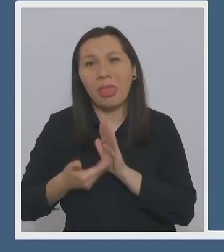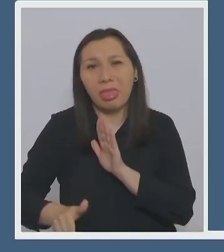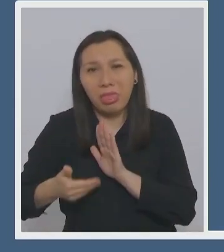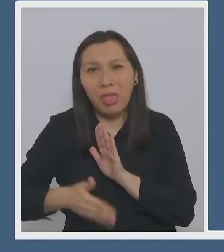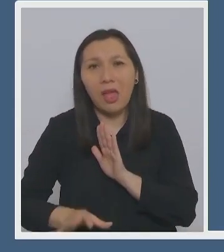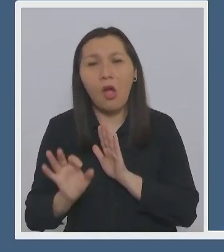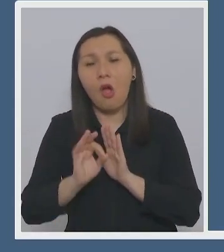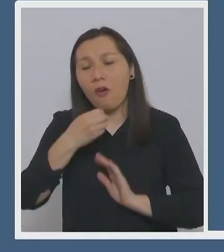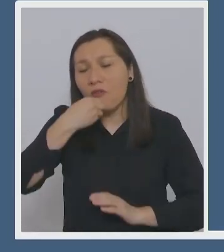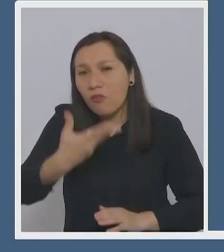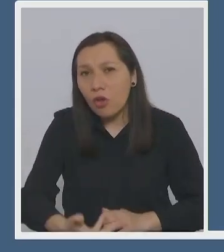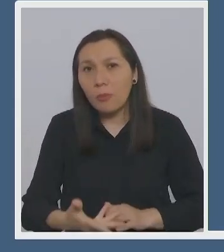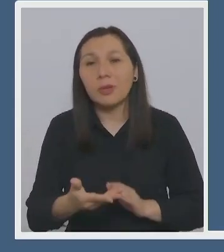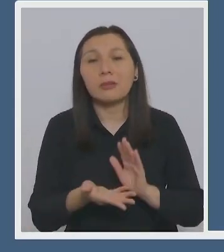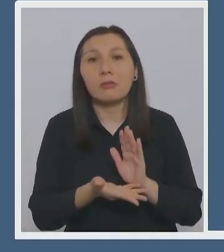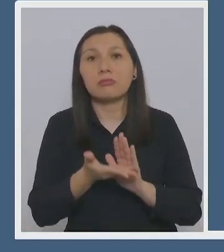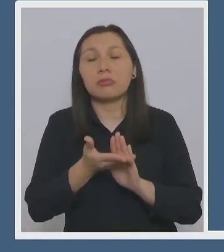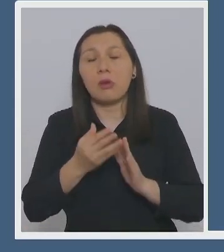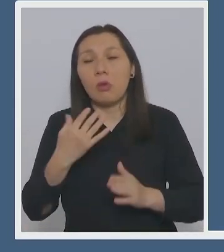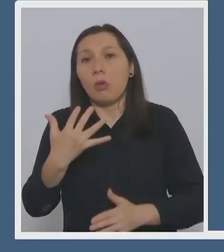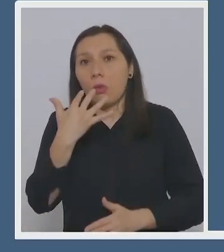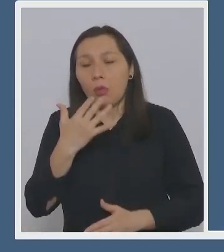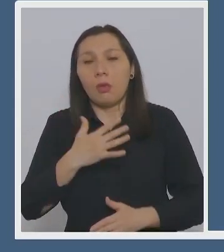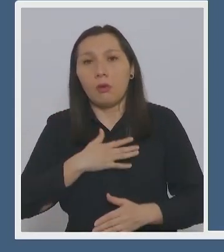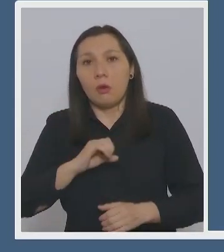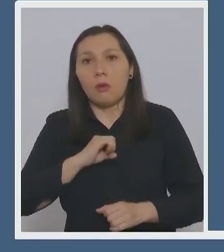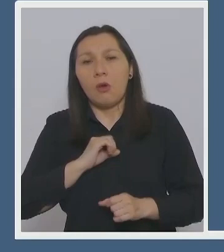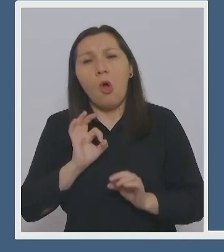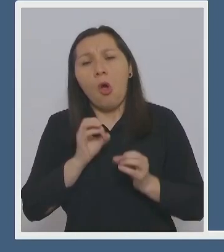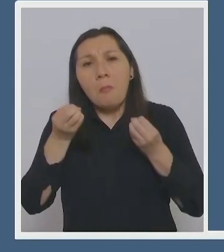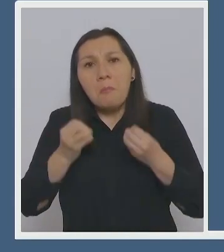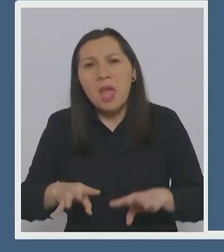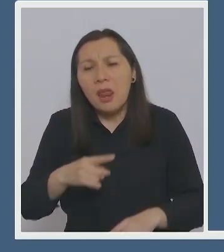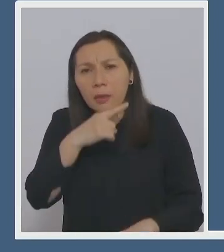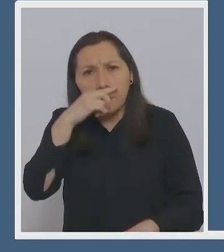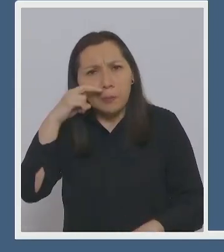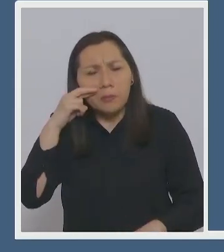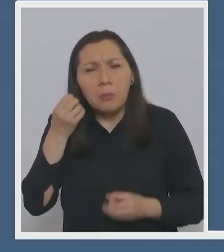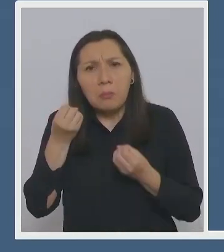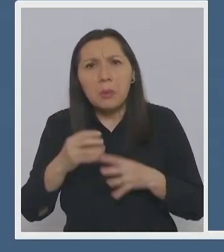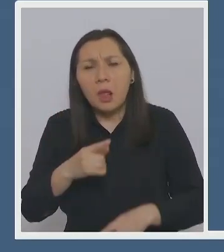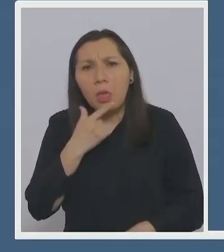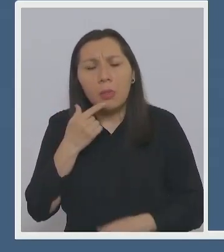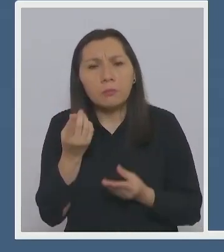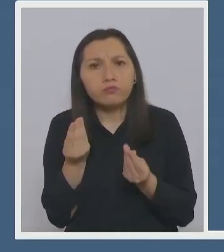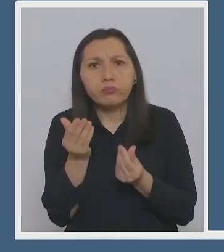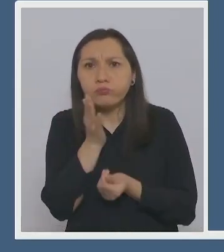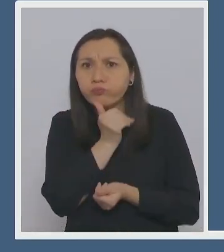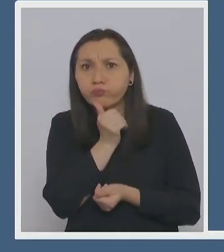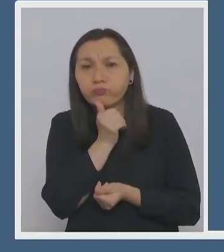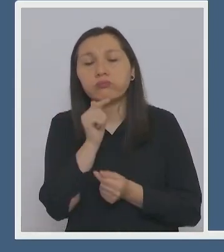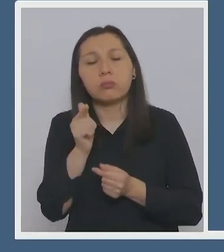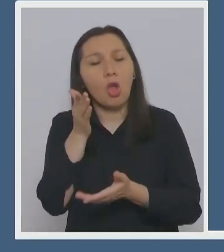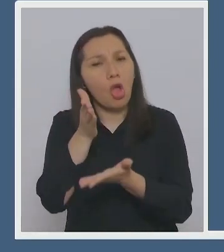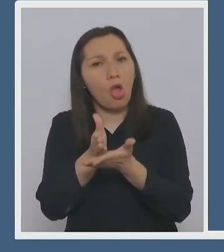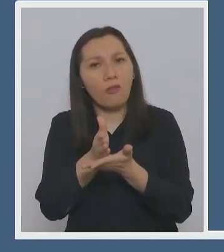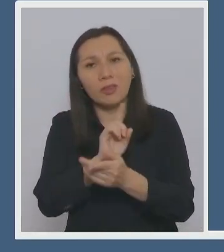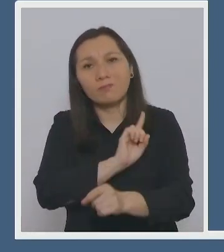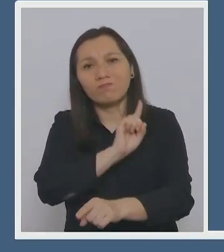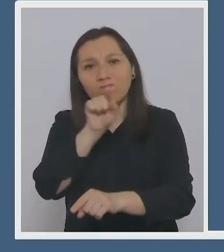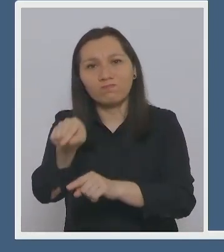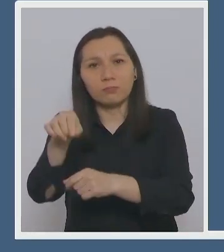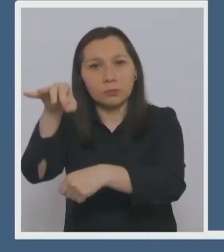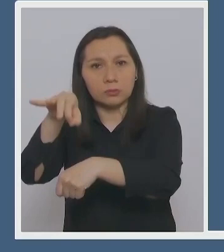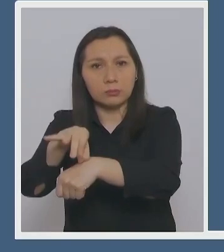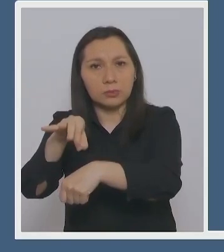o vómito, aumento de la frecuencia respiratoria o pérdida del olfato y del gusto, es obligatorio que acudas a un centro